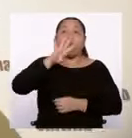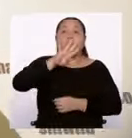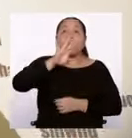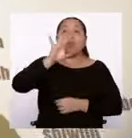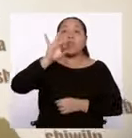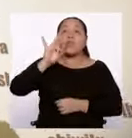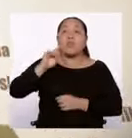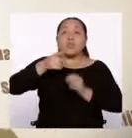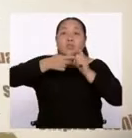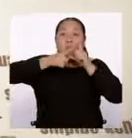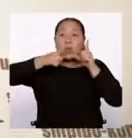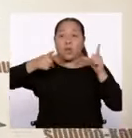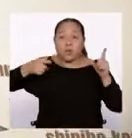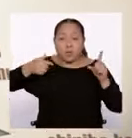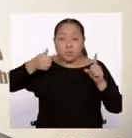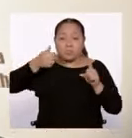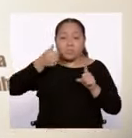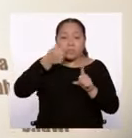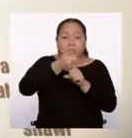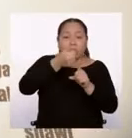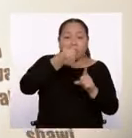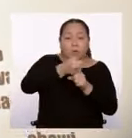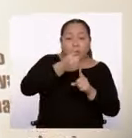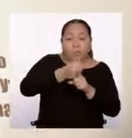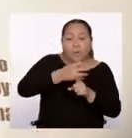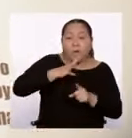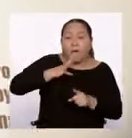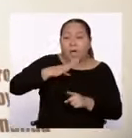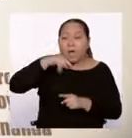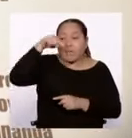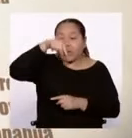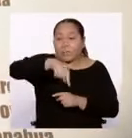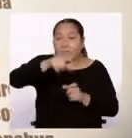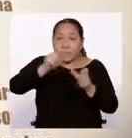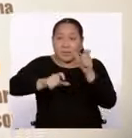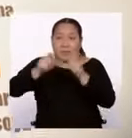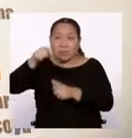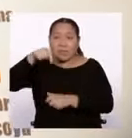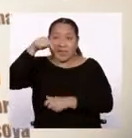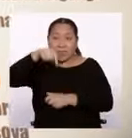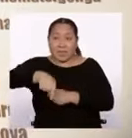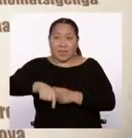pobladores originarios de nuestro territorio.